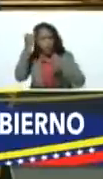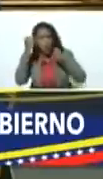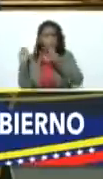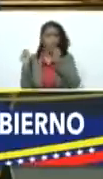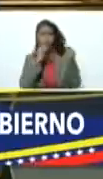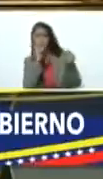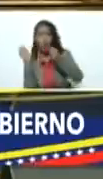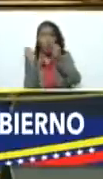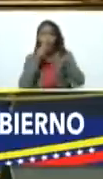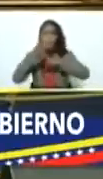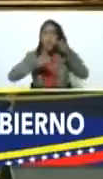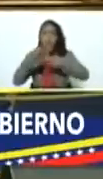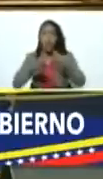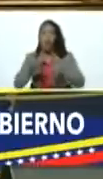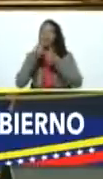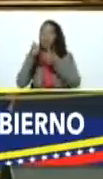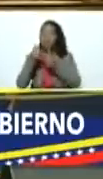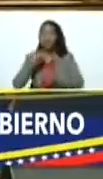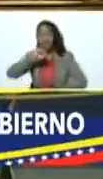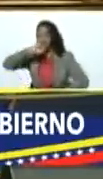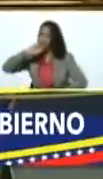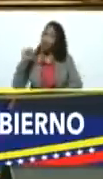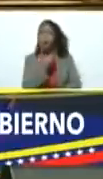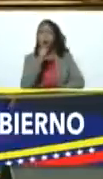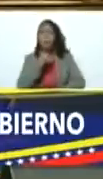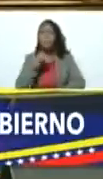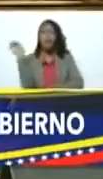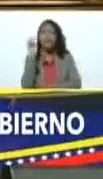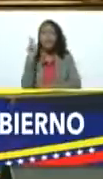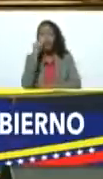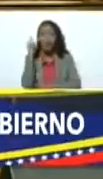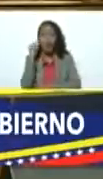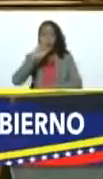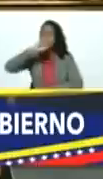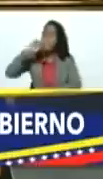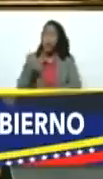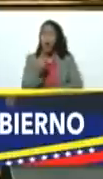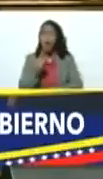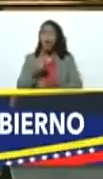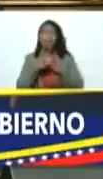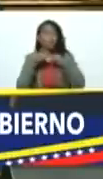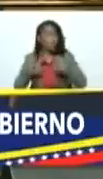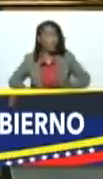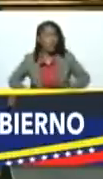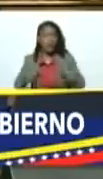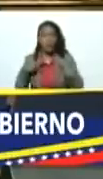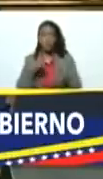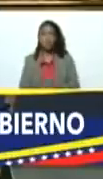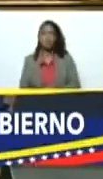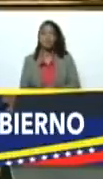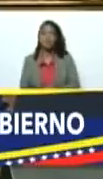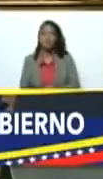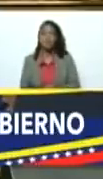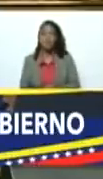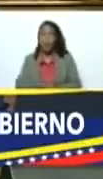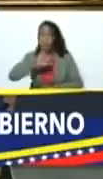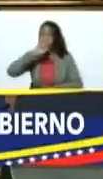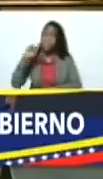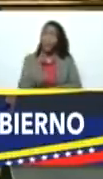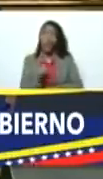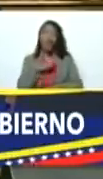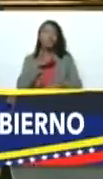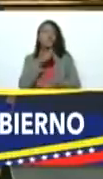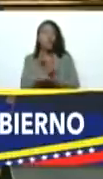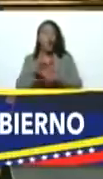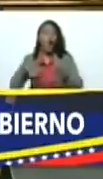ideológicas políticas buena apasionante para los venezolanos es apasionante de toda la vida es tan apasionante que fuimos